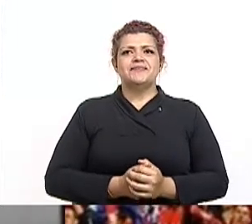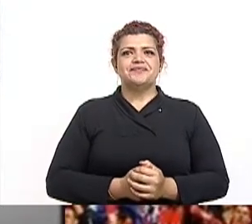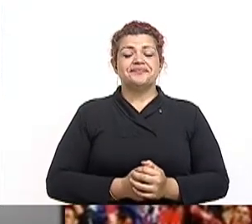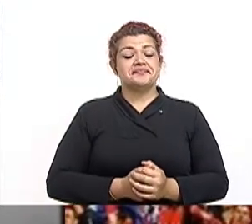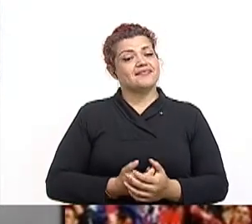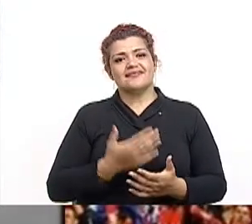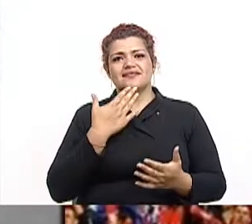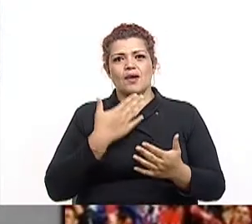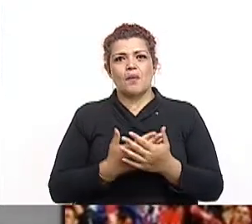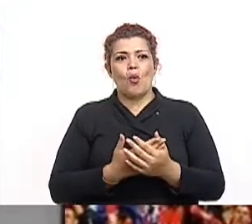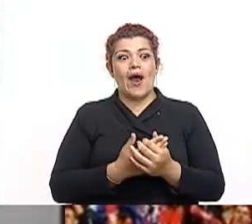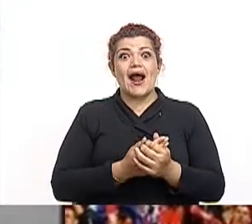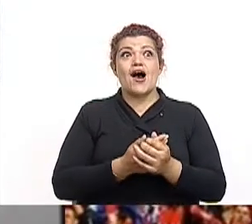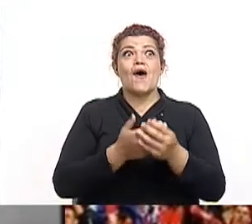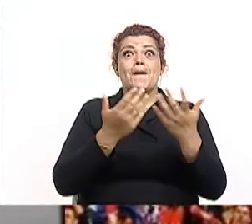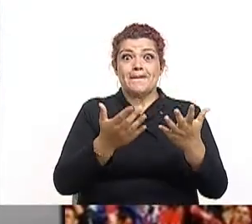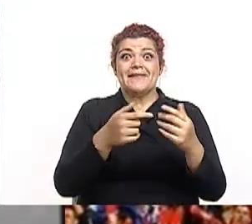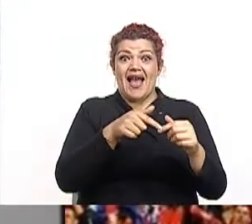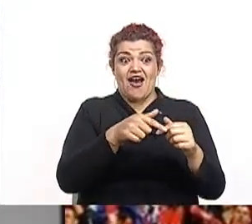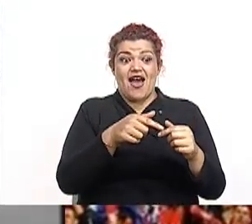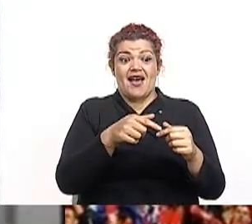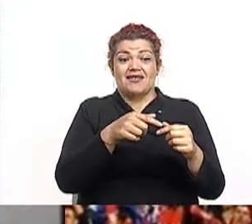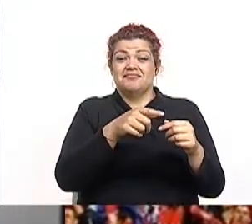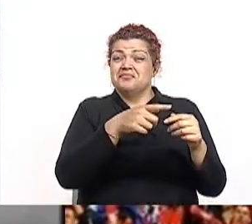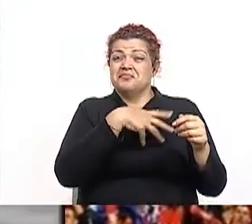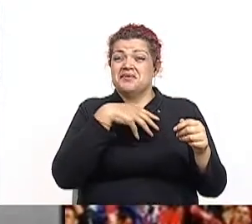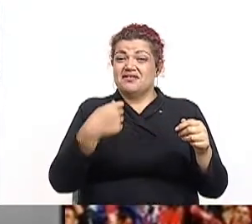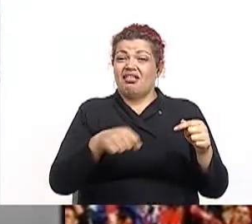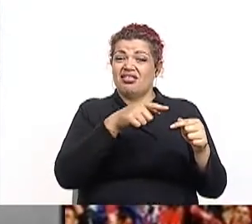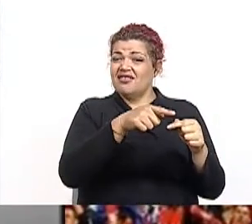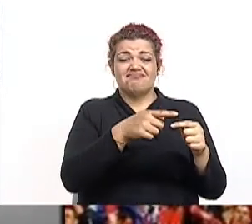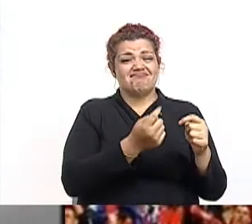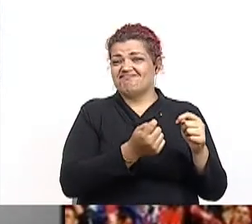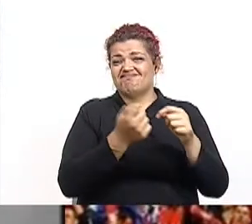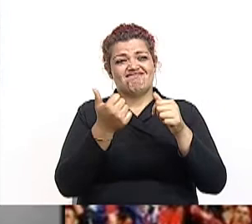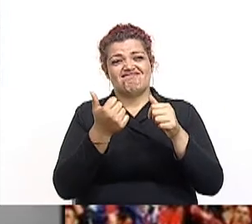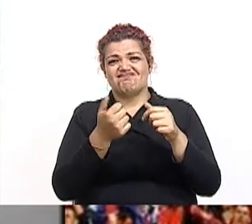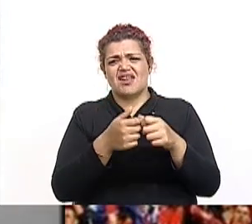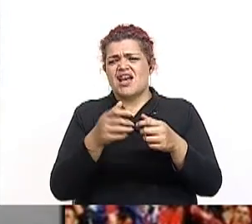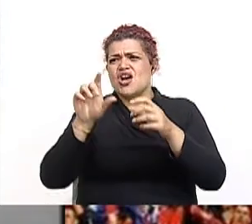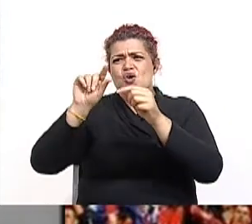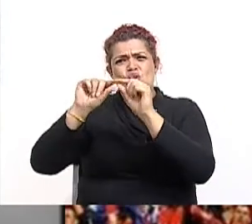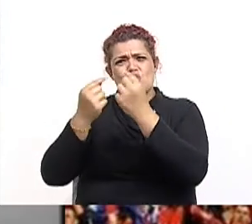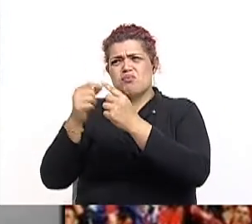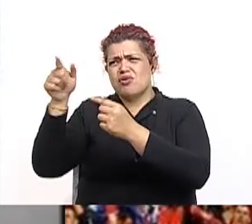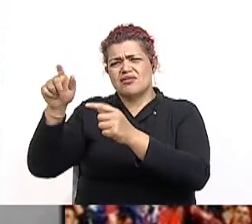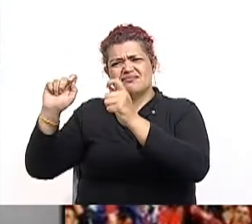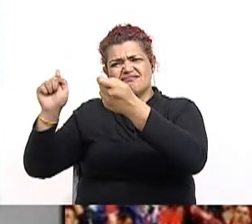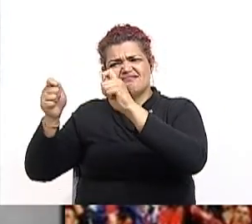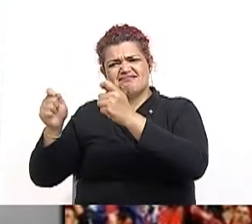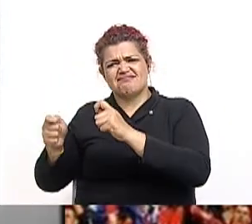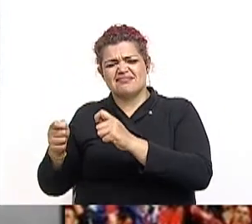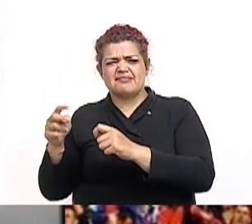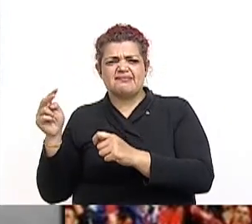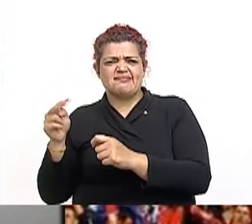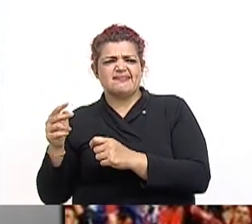Bueno, entonces González Flores sale del juego. Parece que no va a poder continuar y el equipo reformista se ve en la necesidad de mover su banca. Ya vemos a Julio Costa García que agalienta cerca